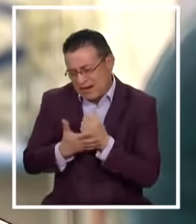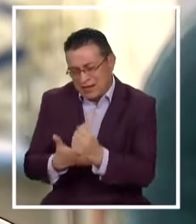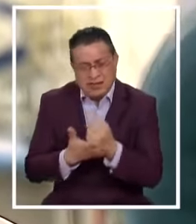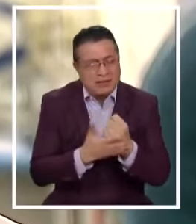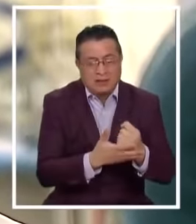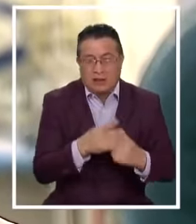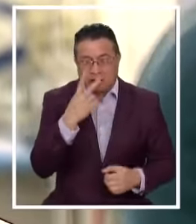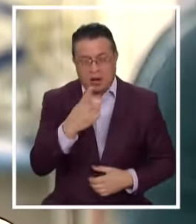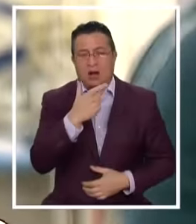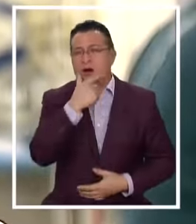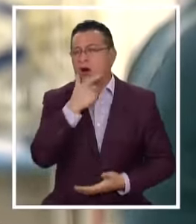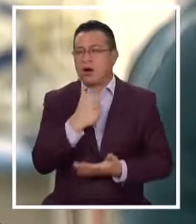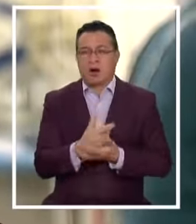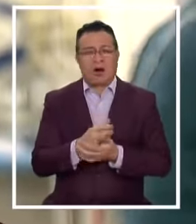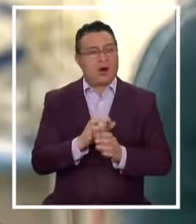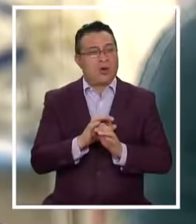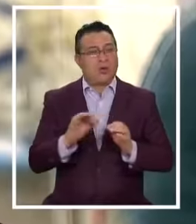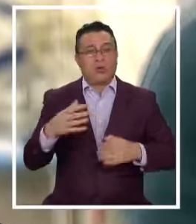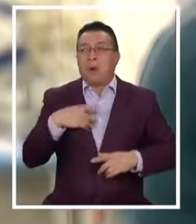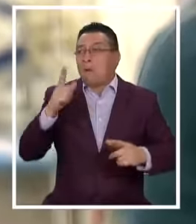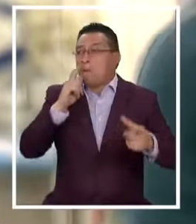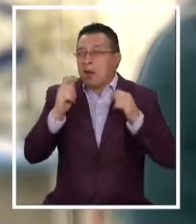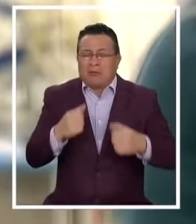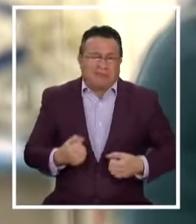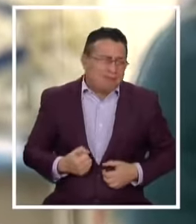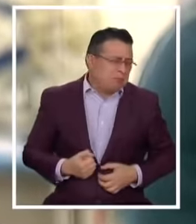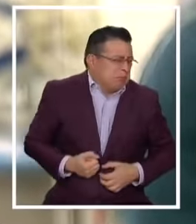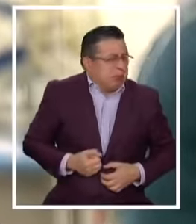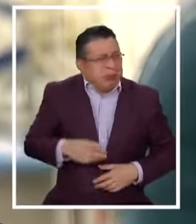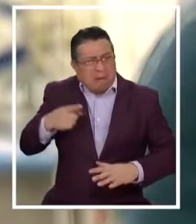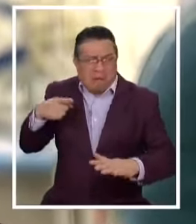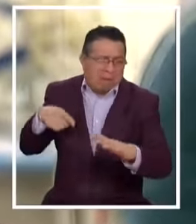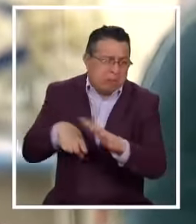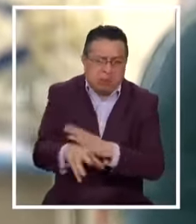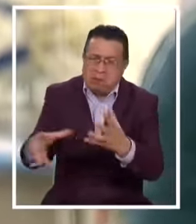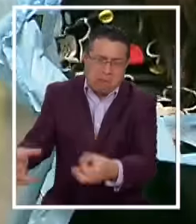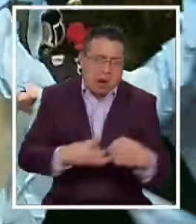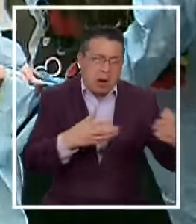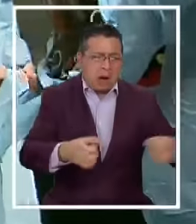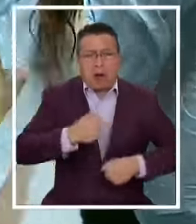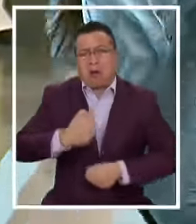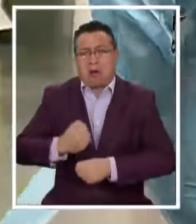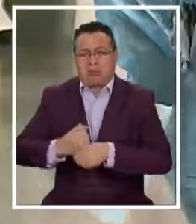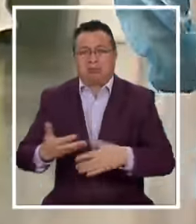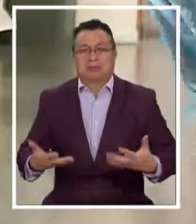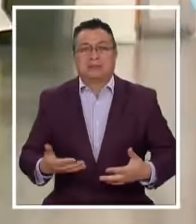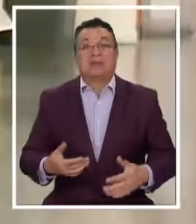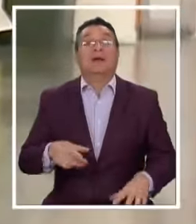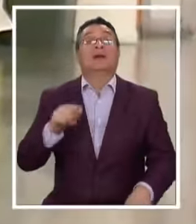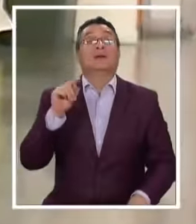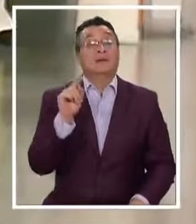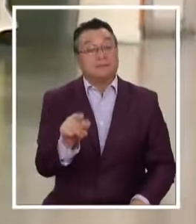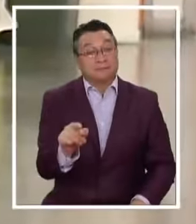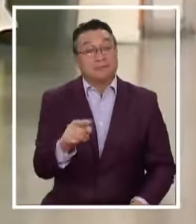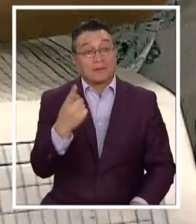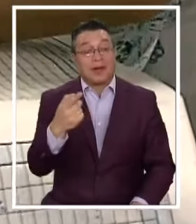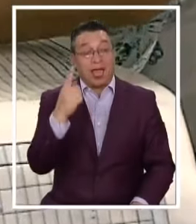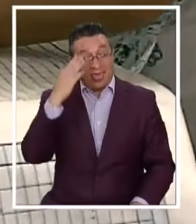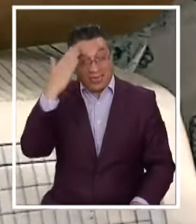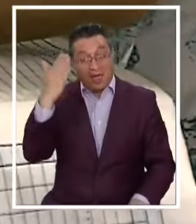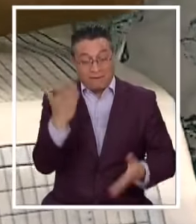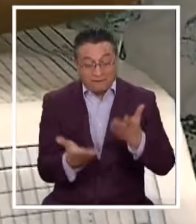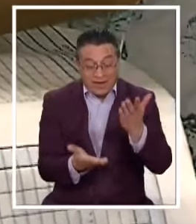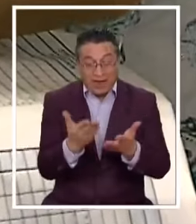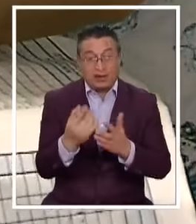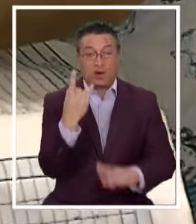verdad es que Nunca medimos el riesgo Al cual estábamos Enfrentándonos Ese día Verónica estaba Haciendo balance